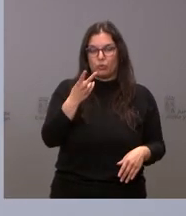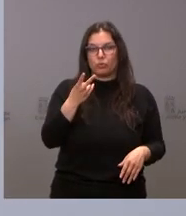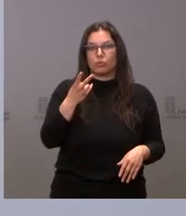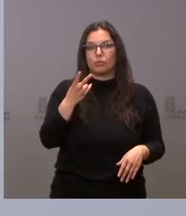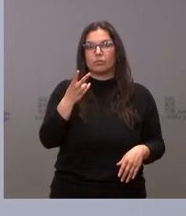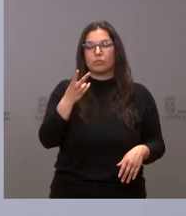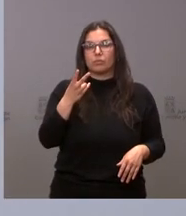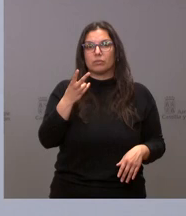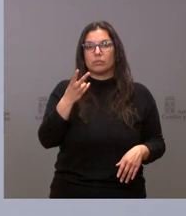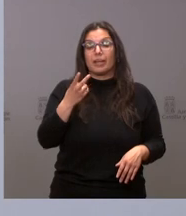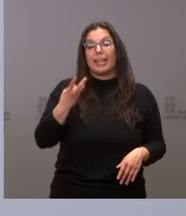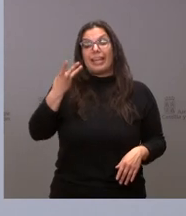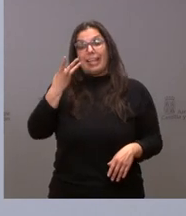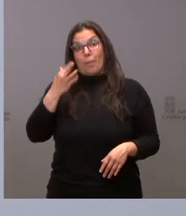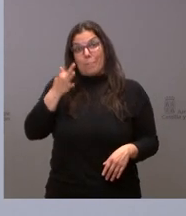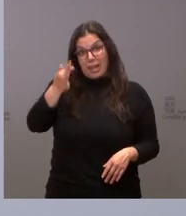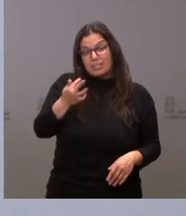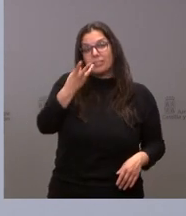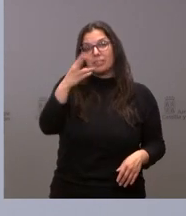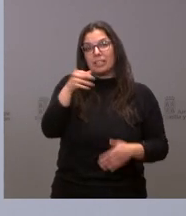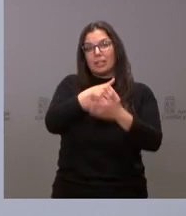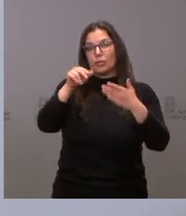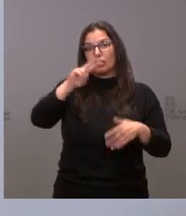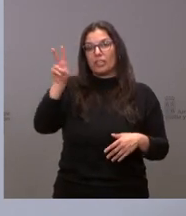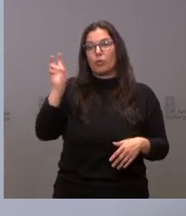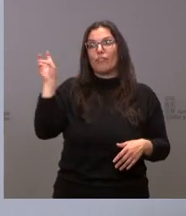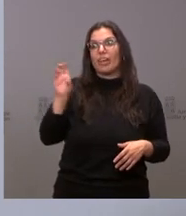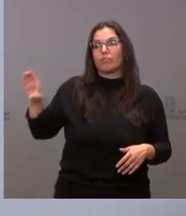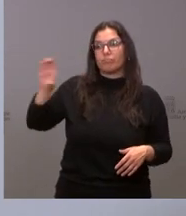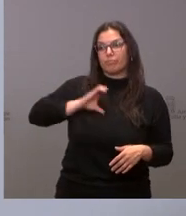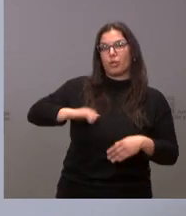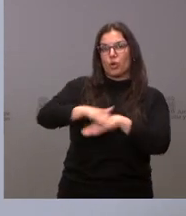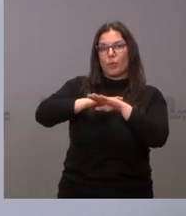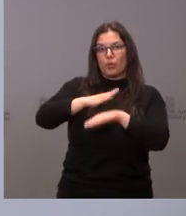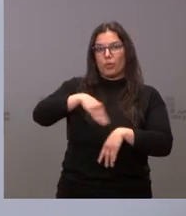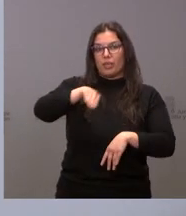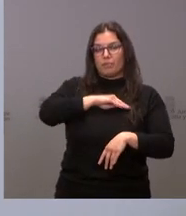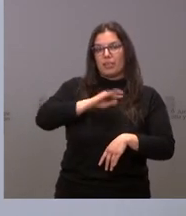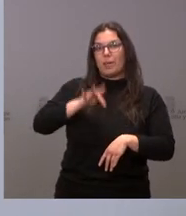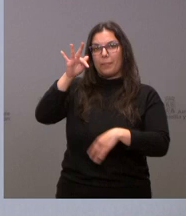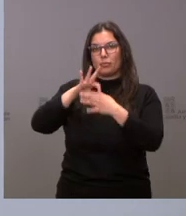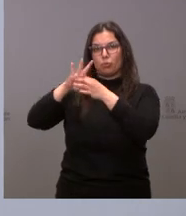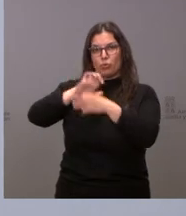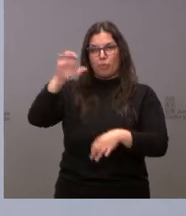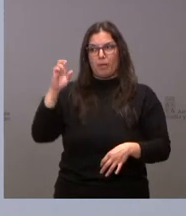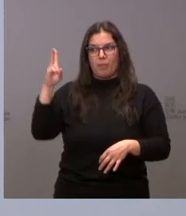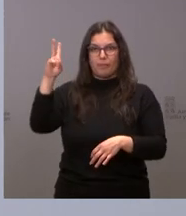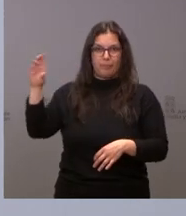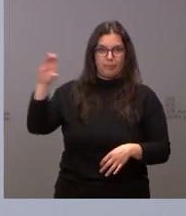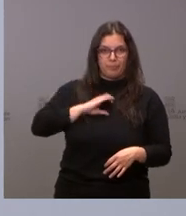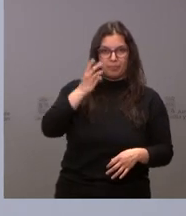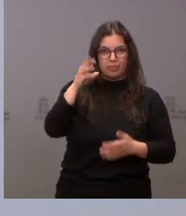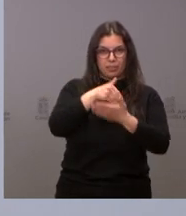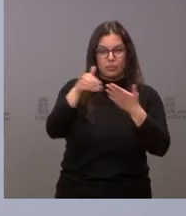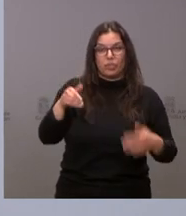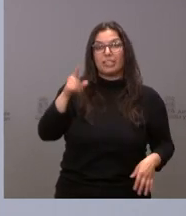más 30 millones de euros que vendrán del Gobierno de España y de la Unión Europea. Y para compensar el